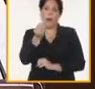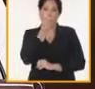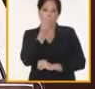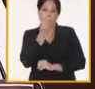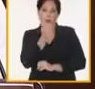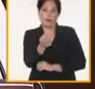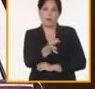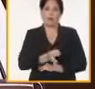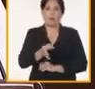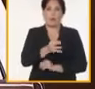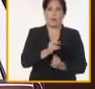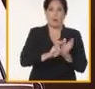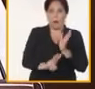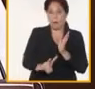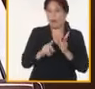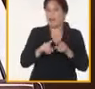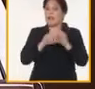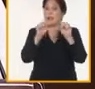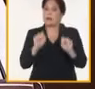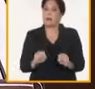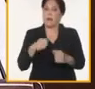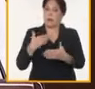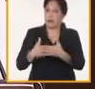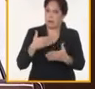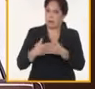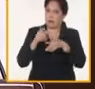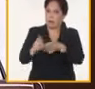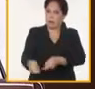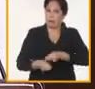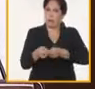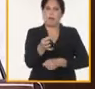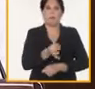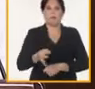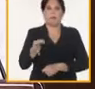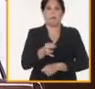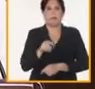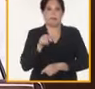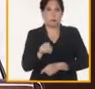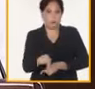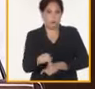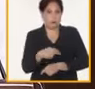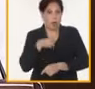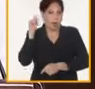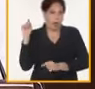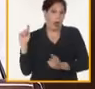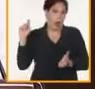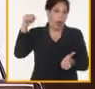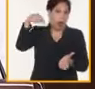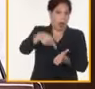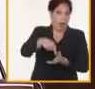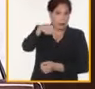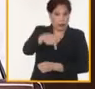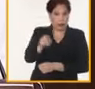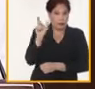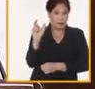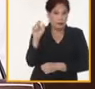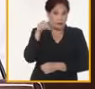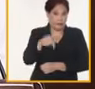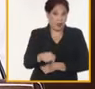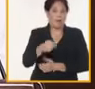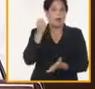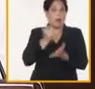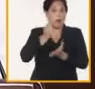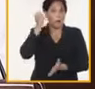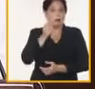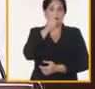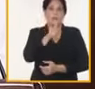locales y del sistema empresarial agroindustrial municipal. Hasta la fecha, se han traspasado autorizados